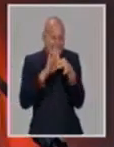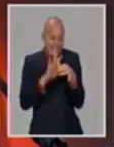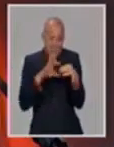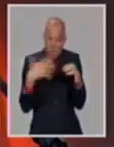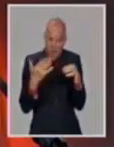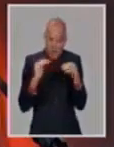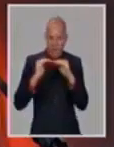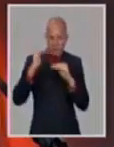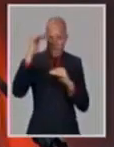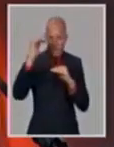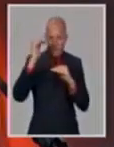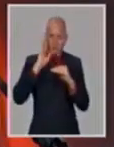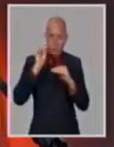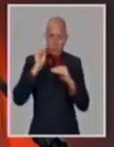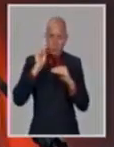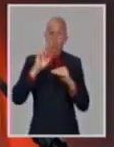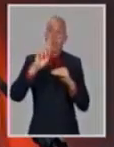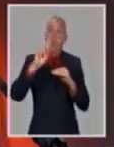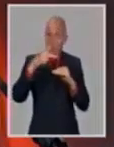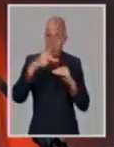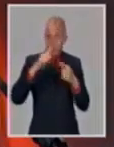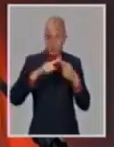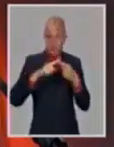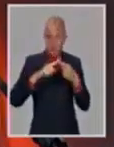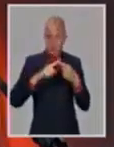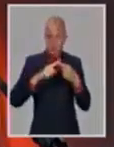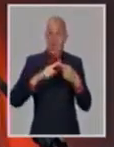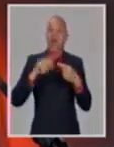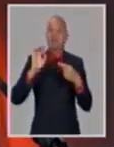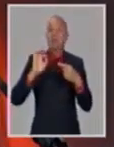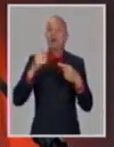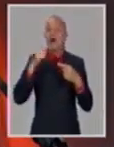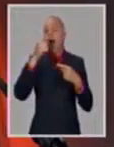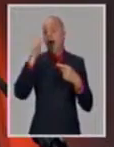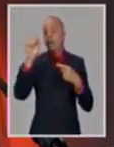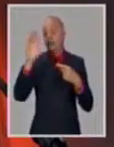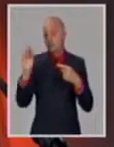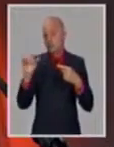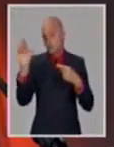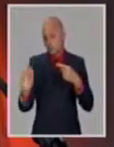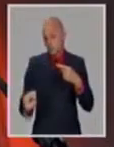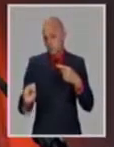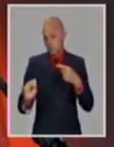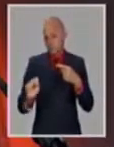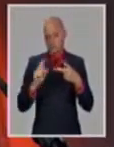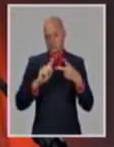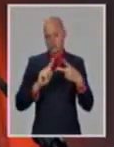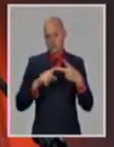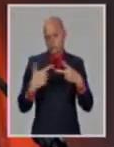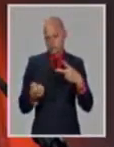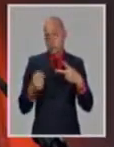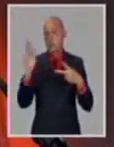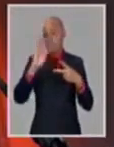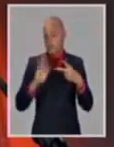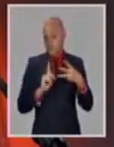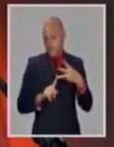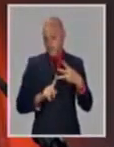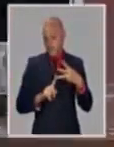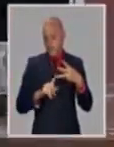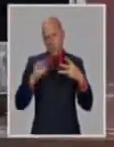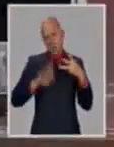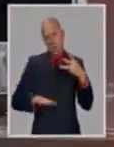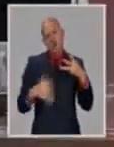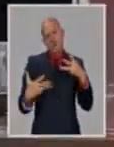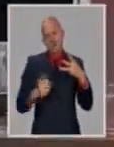que una variante para nosotros sea de interés, una particular que tengamos aquí, por la situación epidemiológica nuestra. Que no tenga